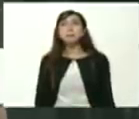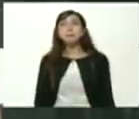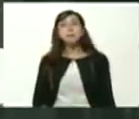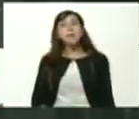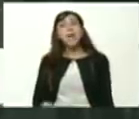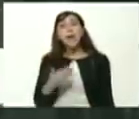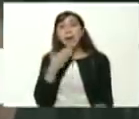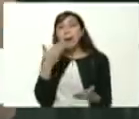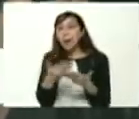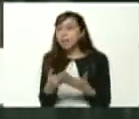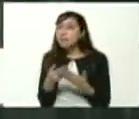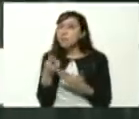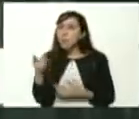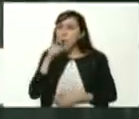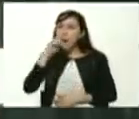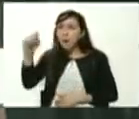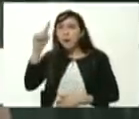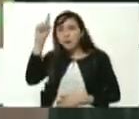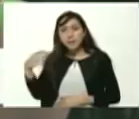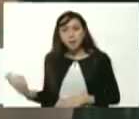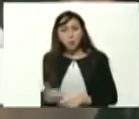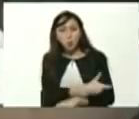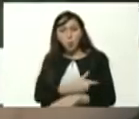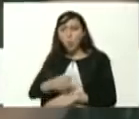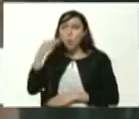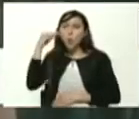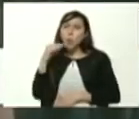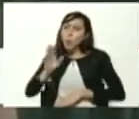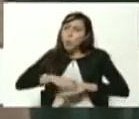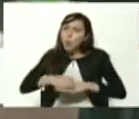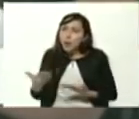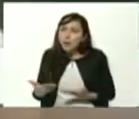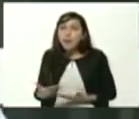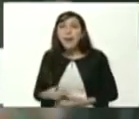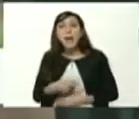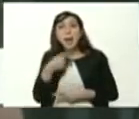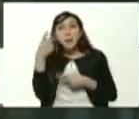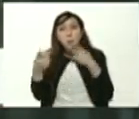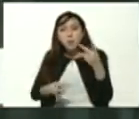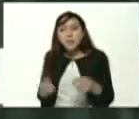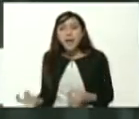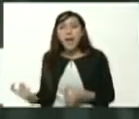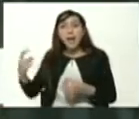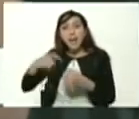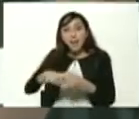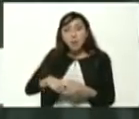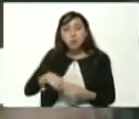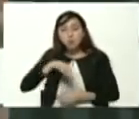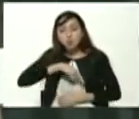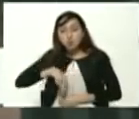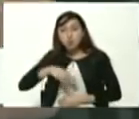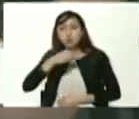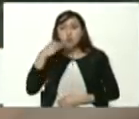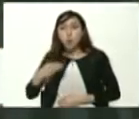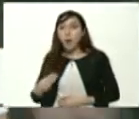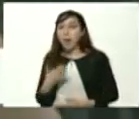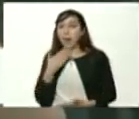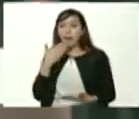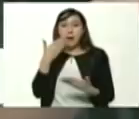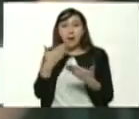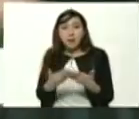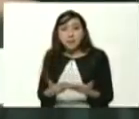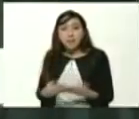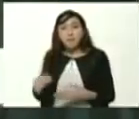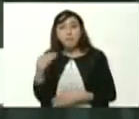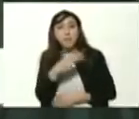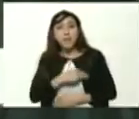agradecidos con usted y con el gobierno bolivariano por esta política de inclusión para nosotros los jóvenes agradecidos del ministerio